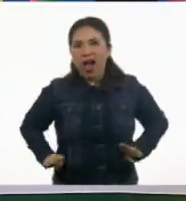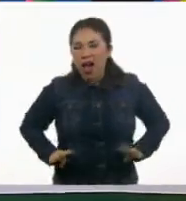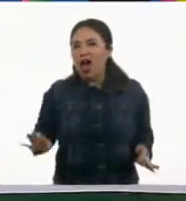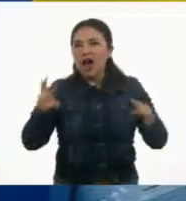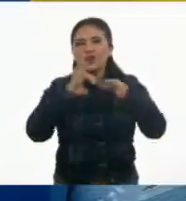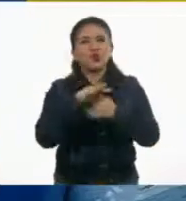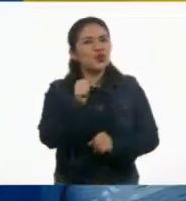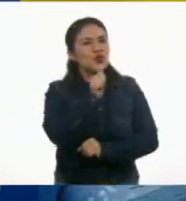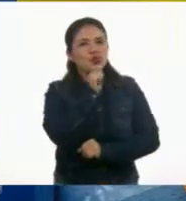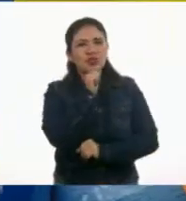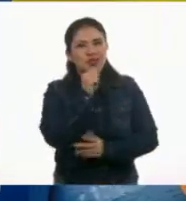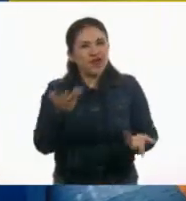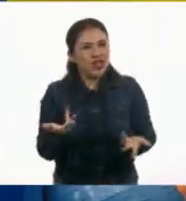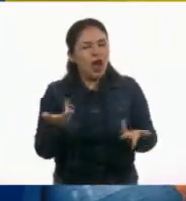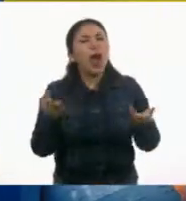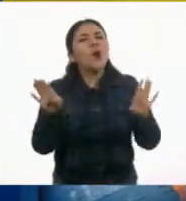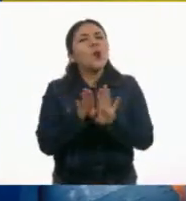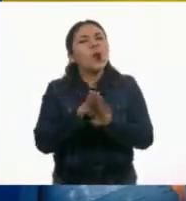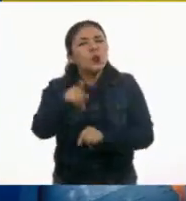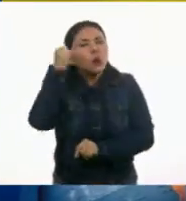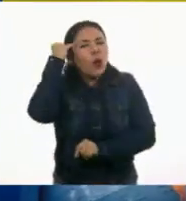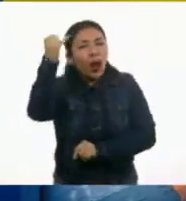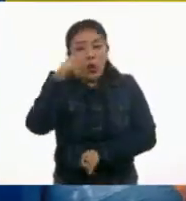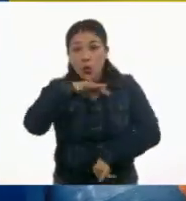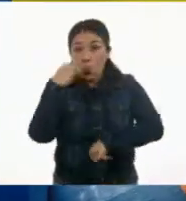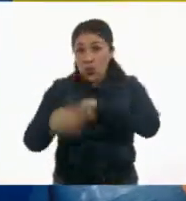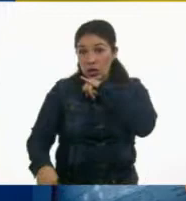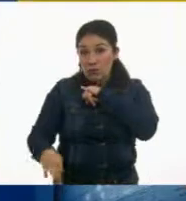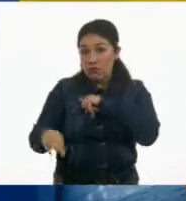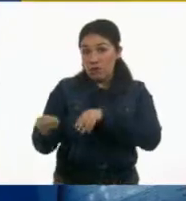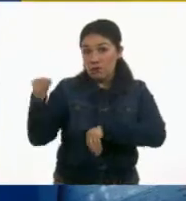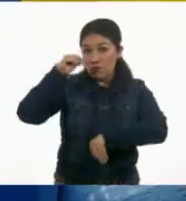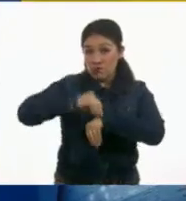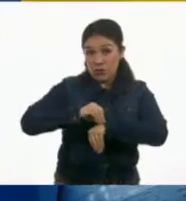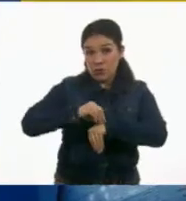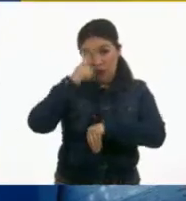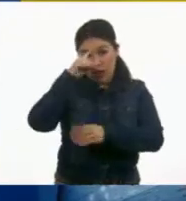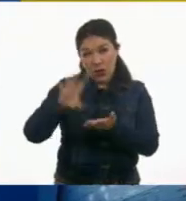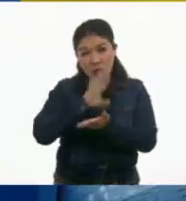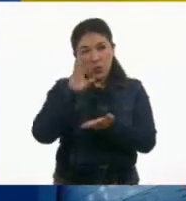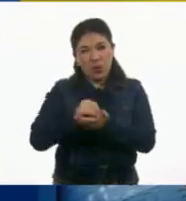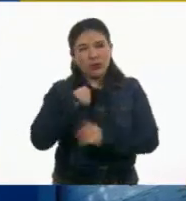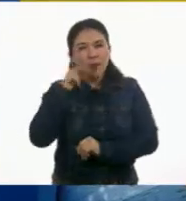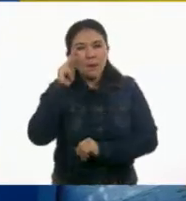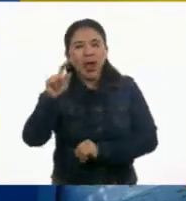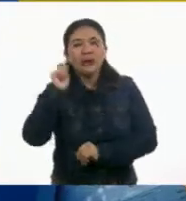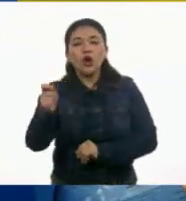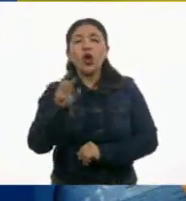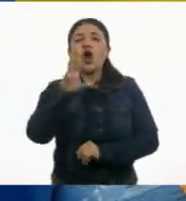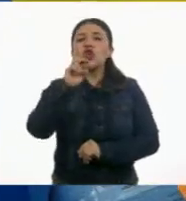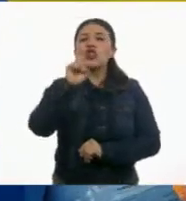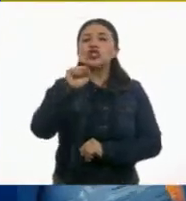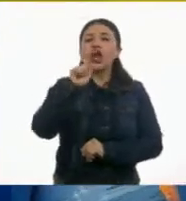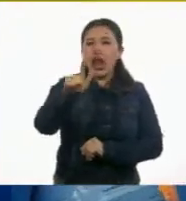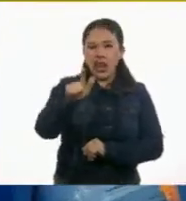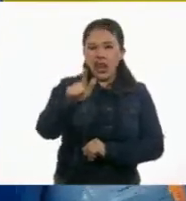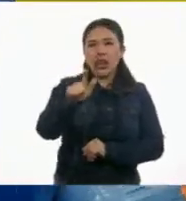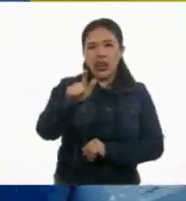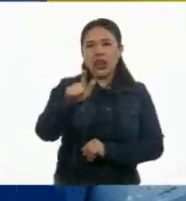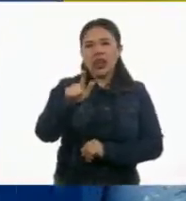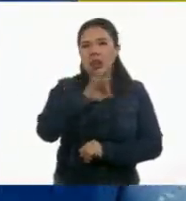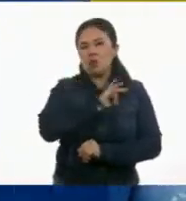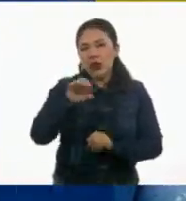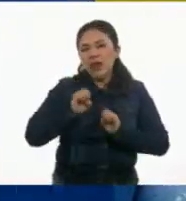empezar? A ver, aquí está la última frase y la que completa ya la habíamos leído, que era la del rosal, que puede dejar crecer